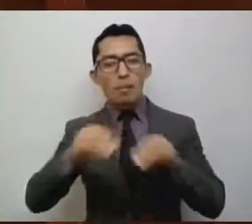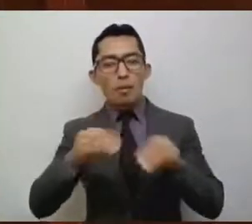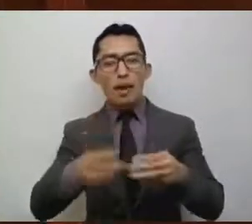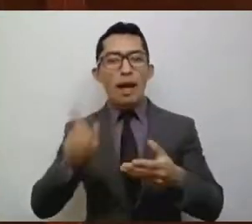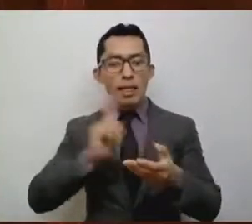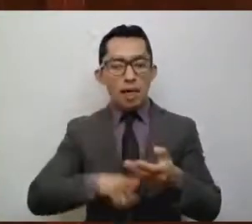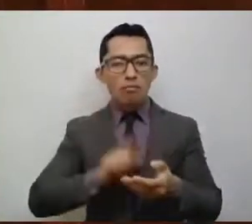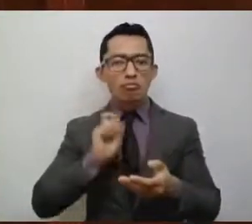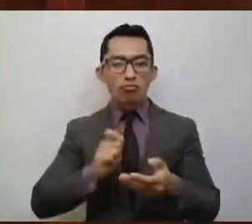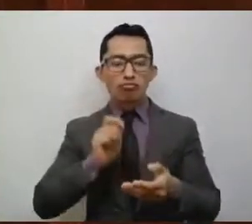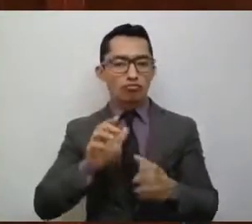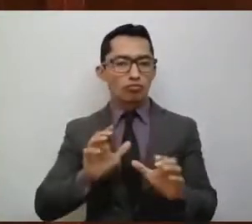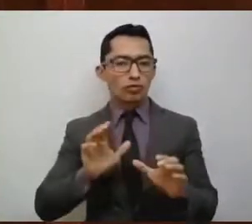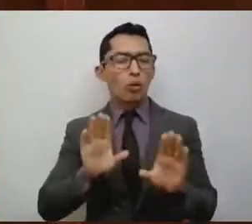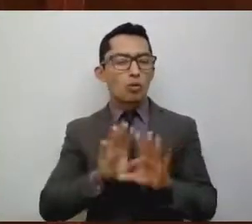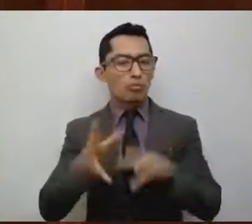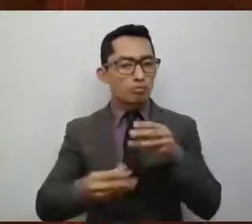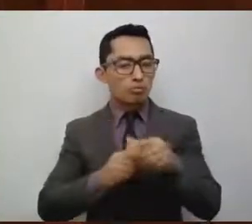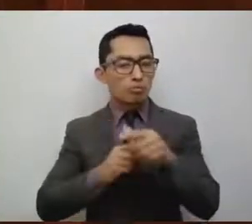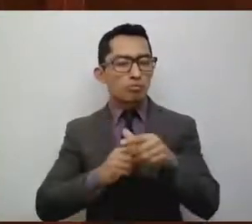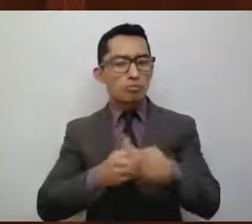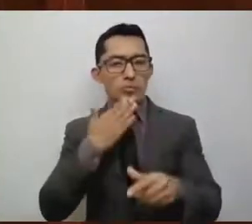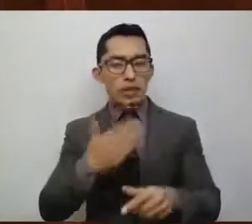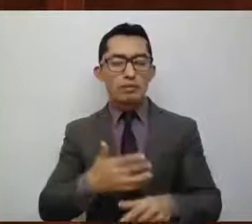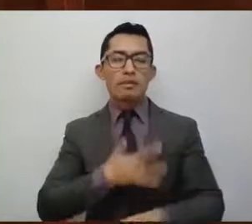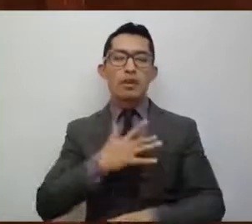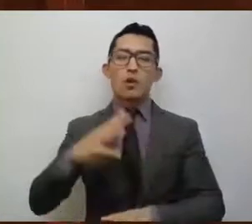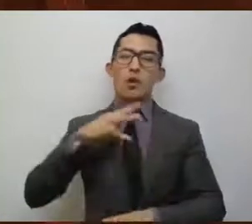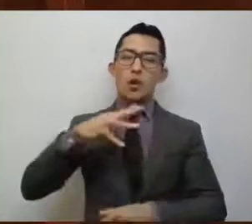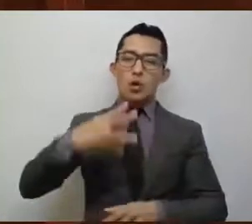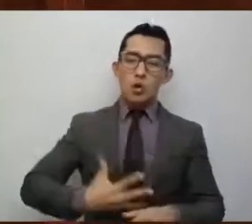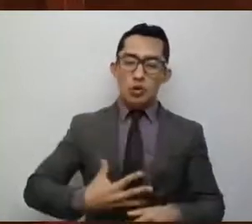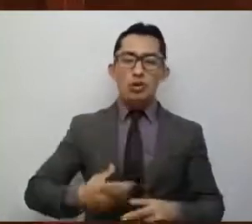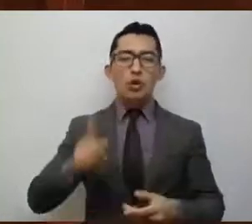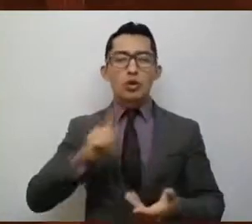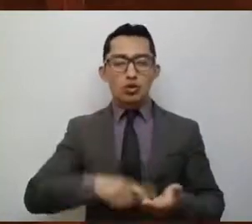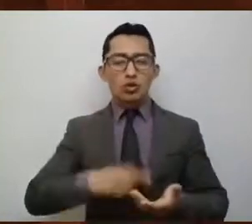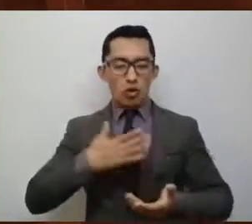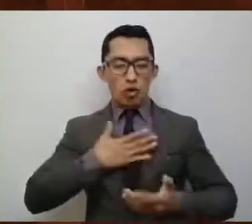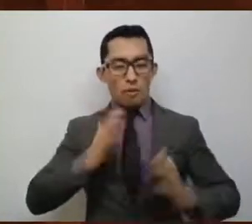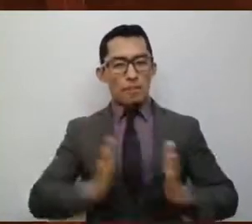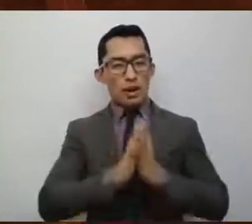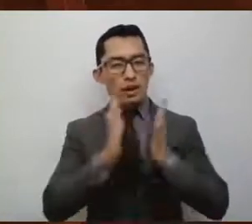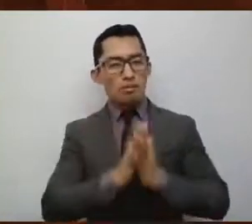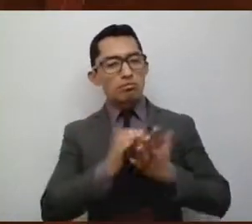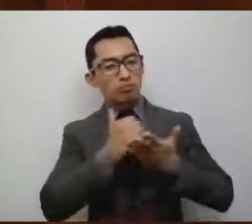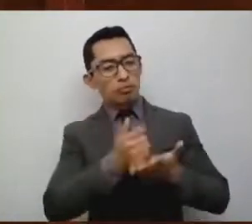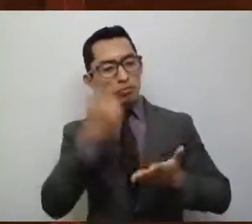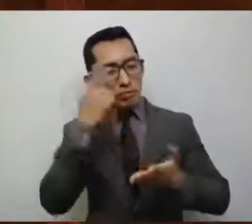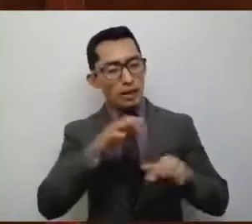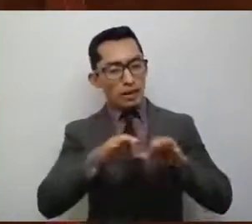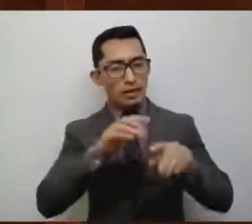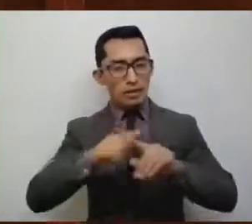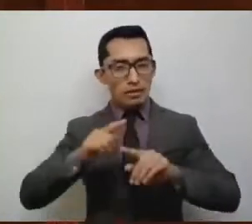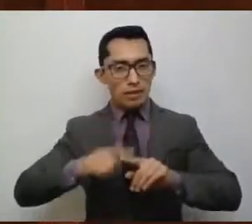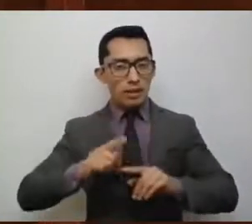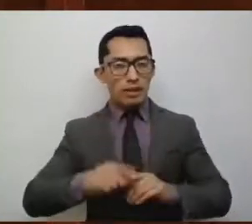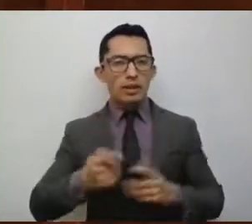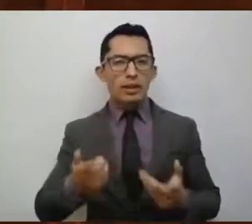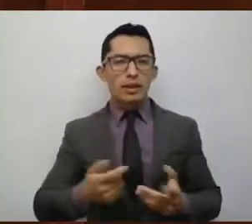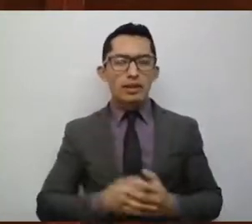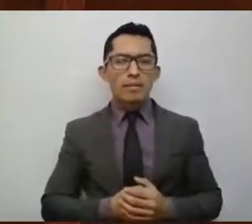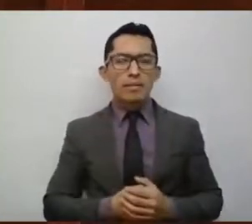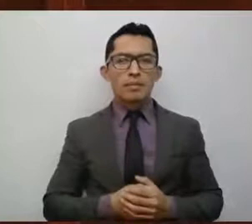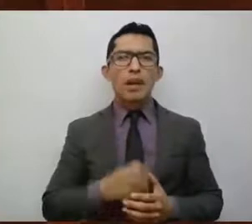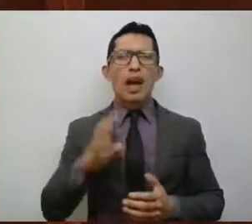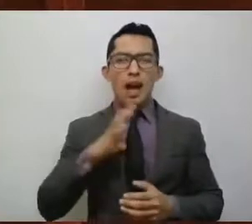Estado, de la cual orgullosamente un servidor ha sido partícipe. Conozco las enormes carencias que tienen